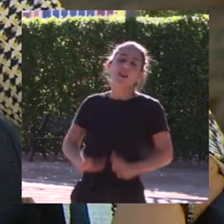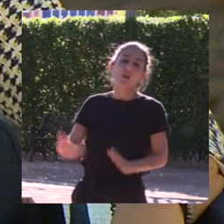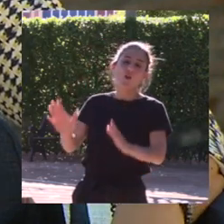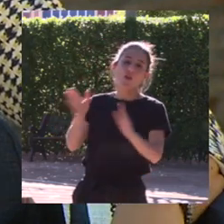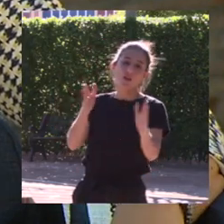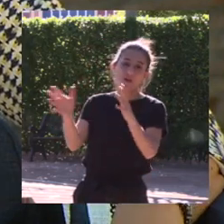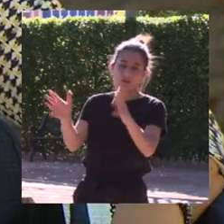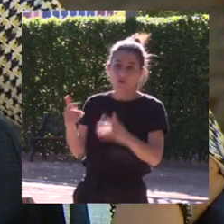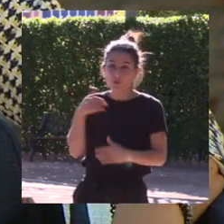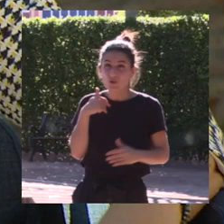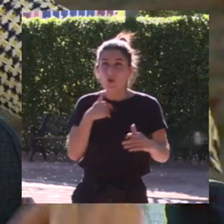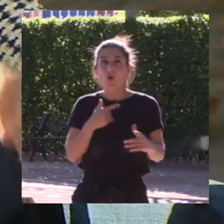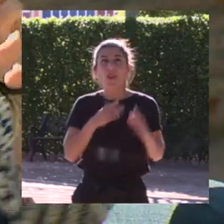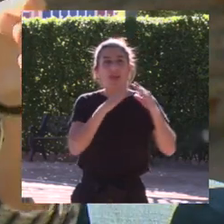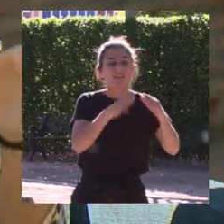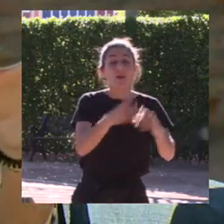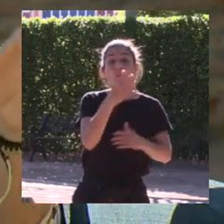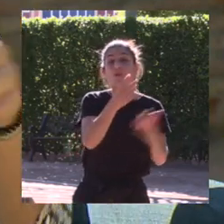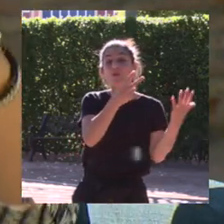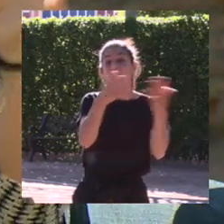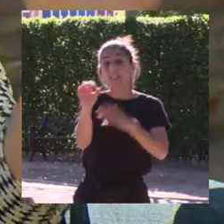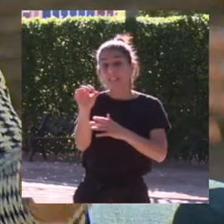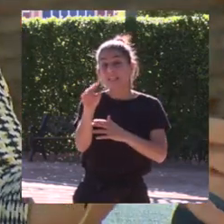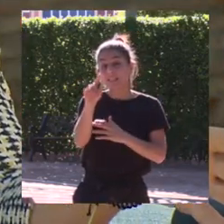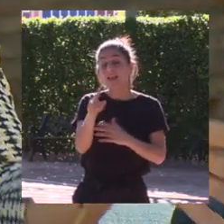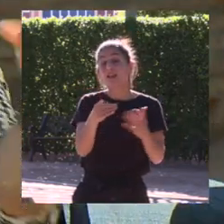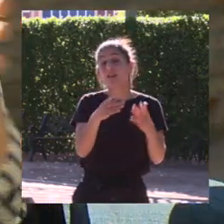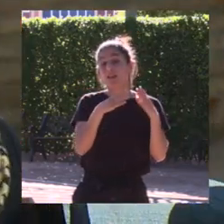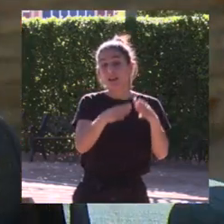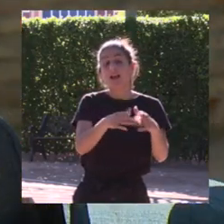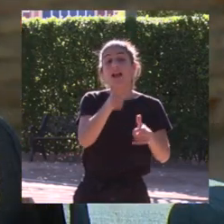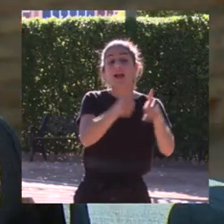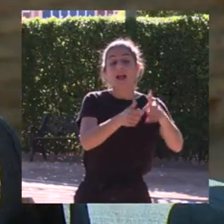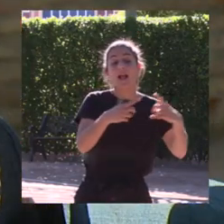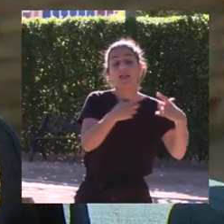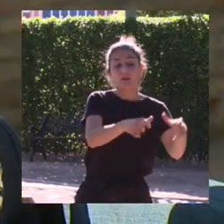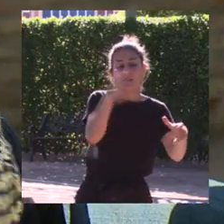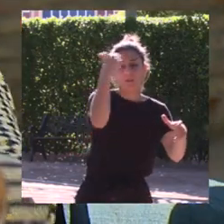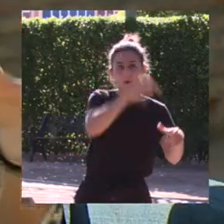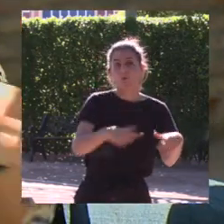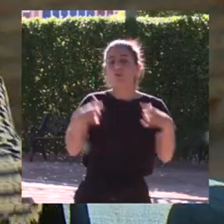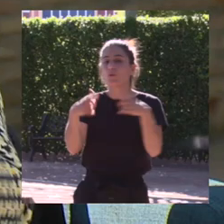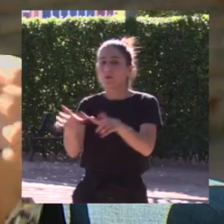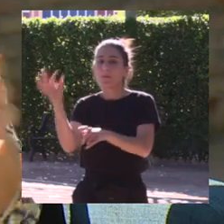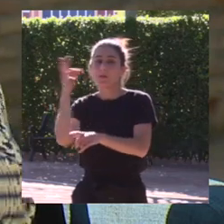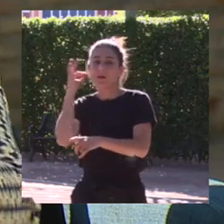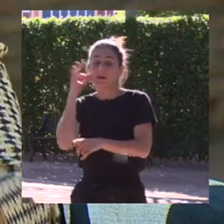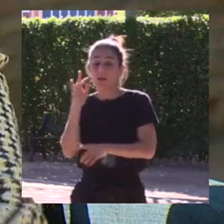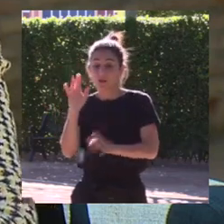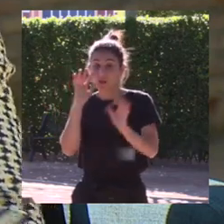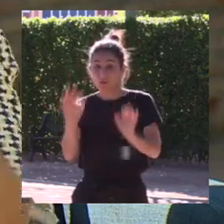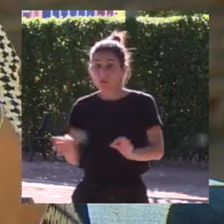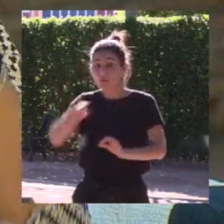yo navegaba en 470 y el 470 es un barco en el que había categoría femenina y categoría masculina con lo cual nosotros